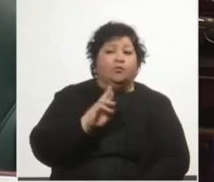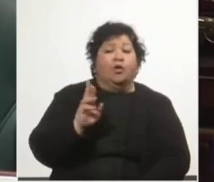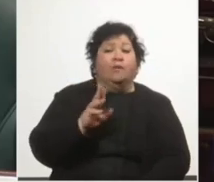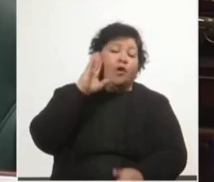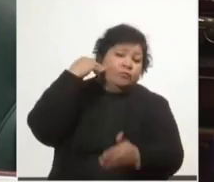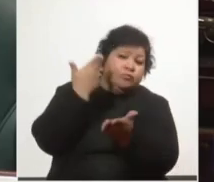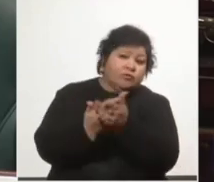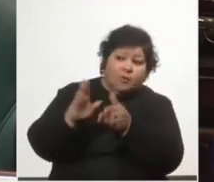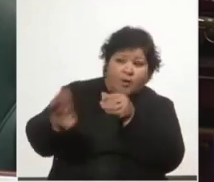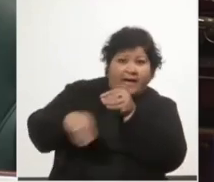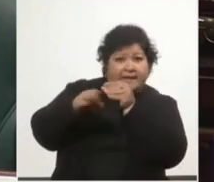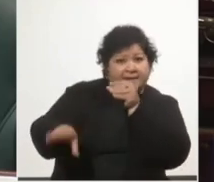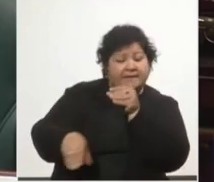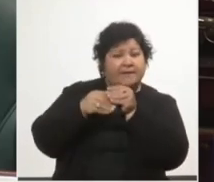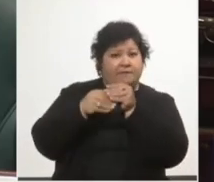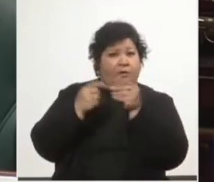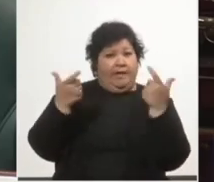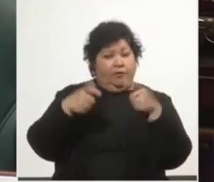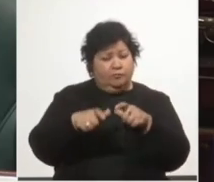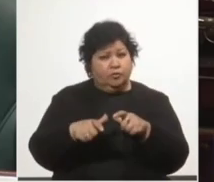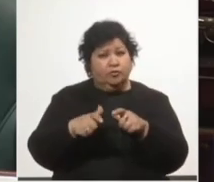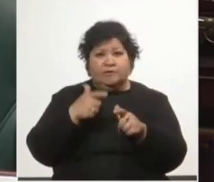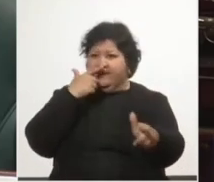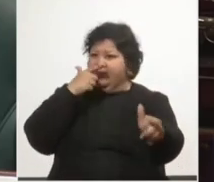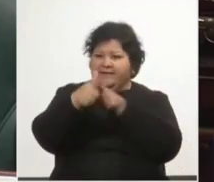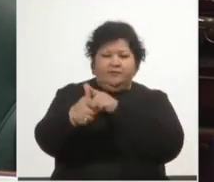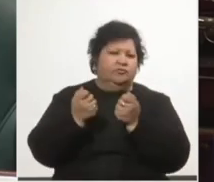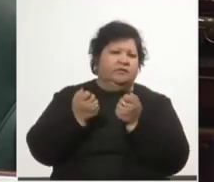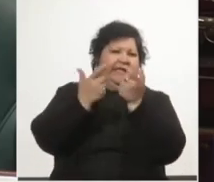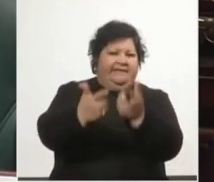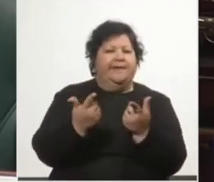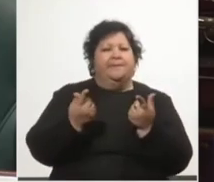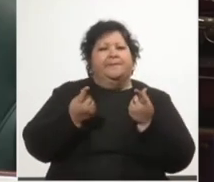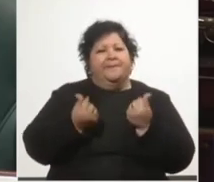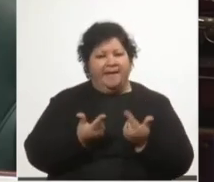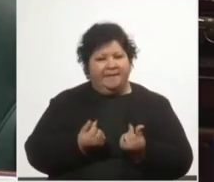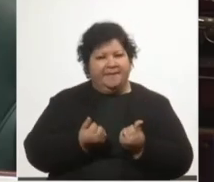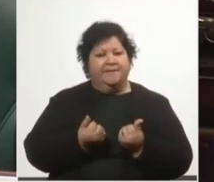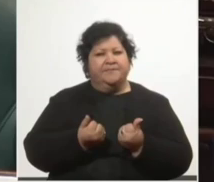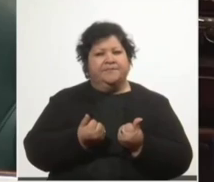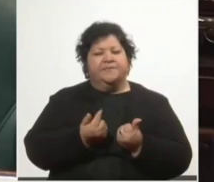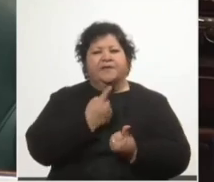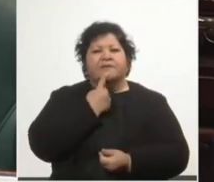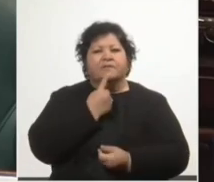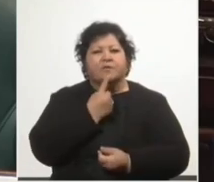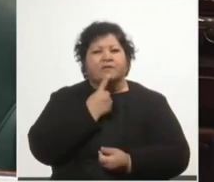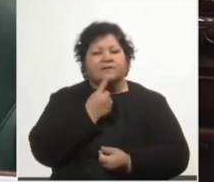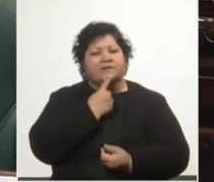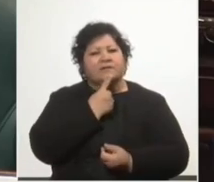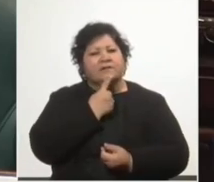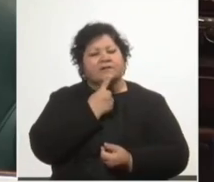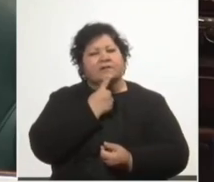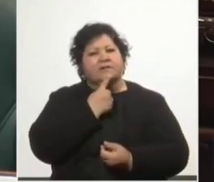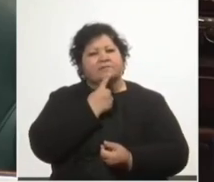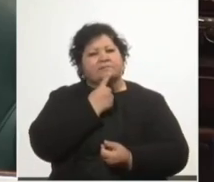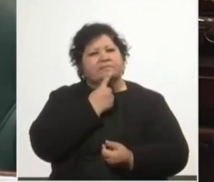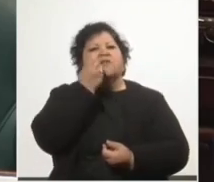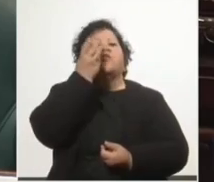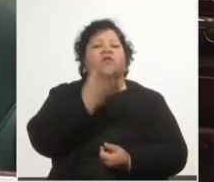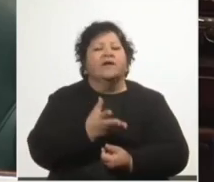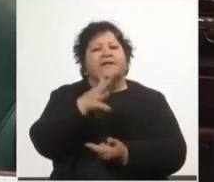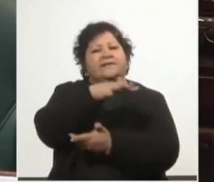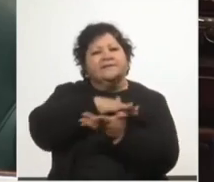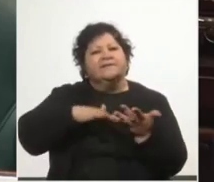la comisión en donde se le asignaban directamente los recursos a las políticas de regularización de asentamientos.